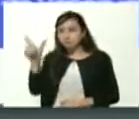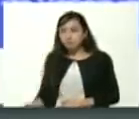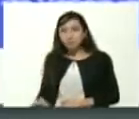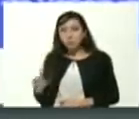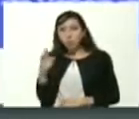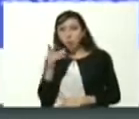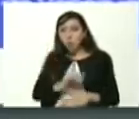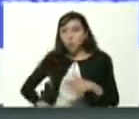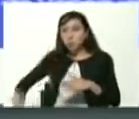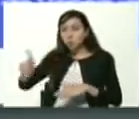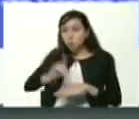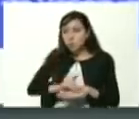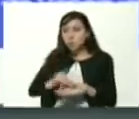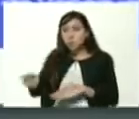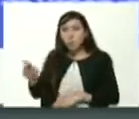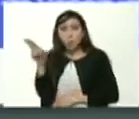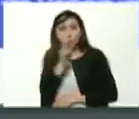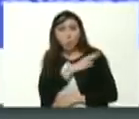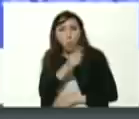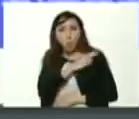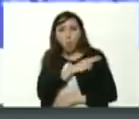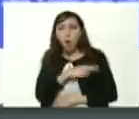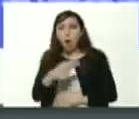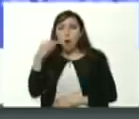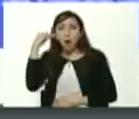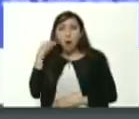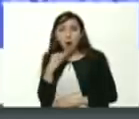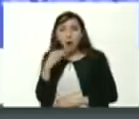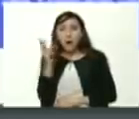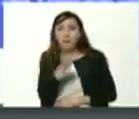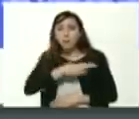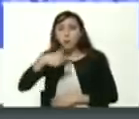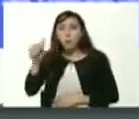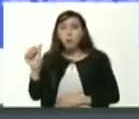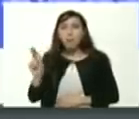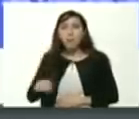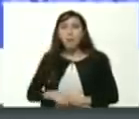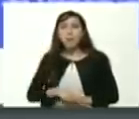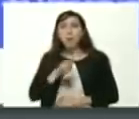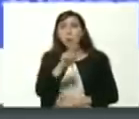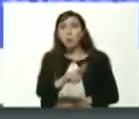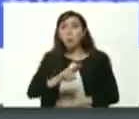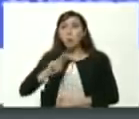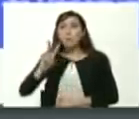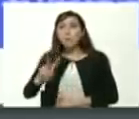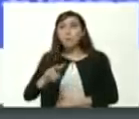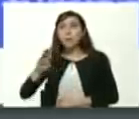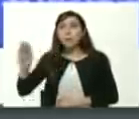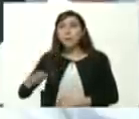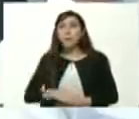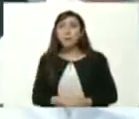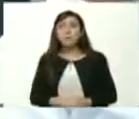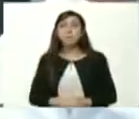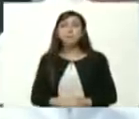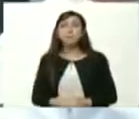Oblita, rectora de la Universidad Bolivariana de Venezuela la UUVB,